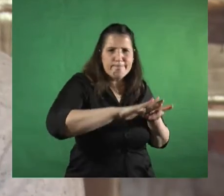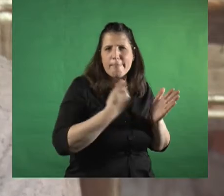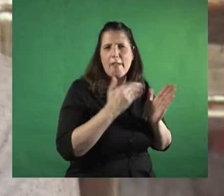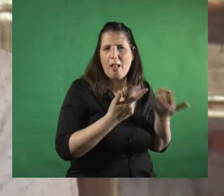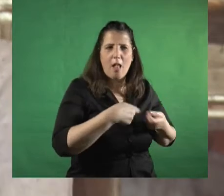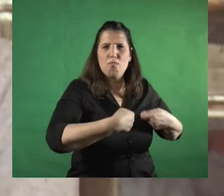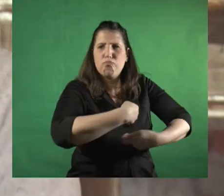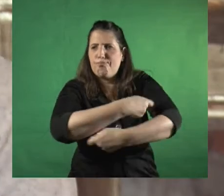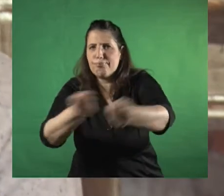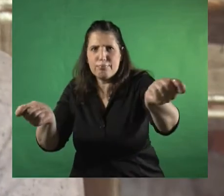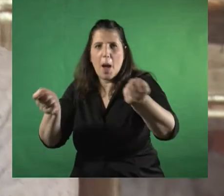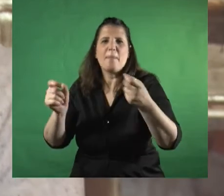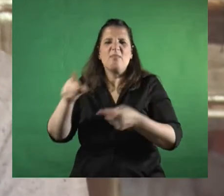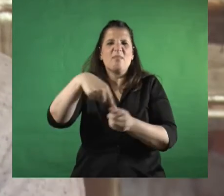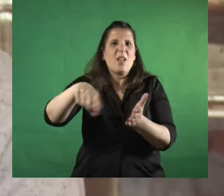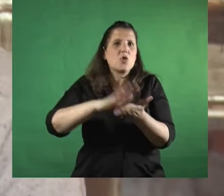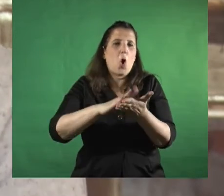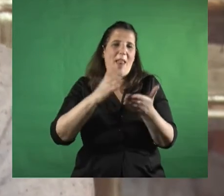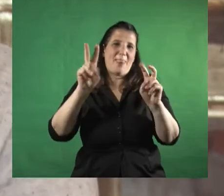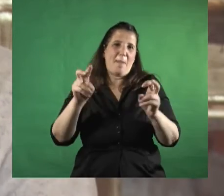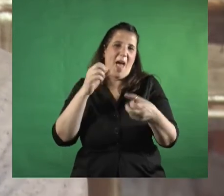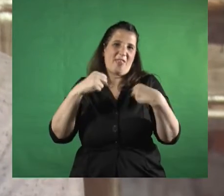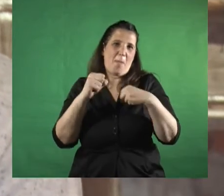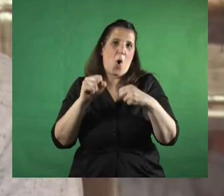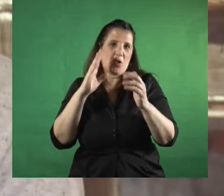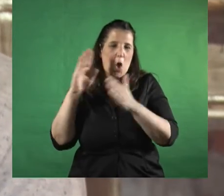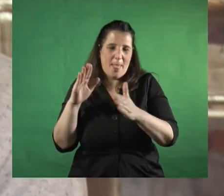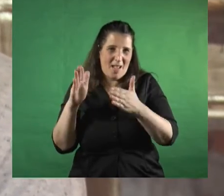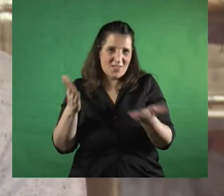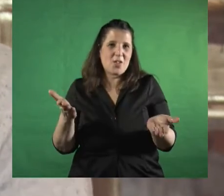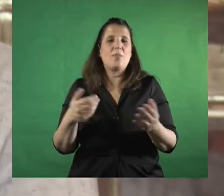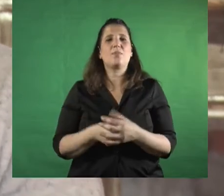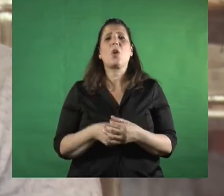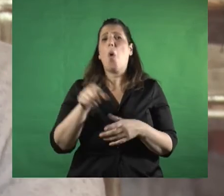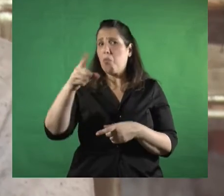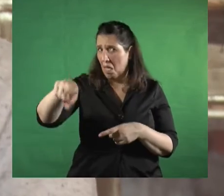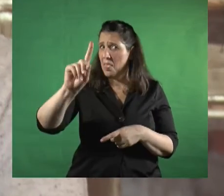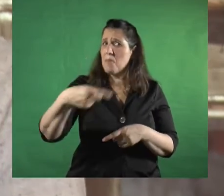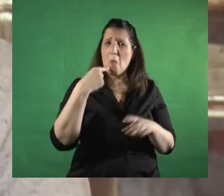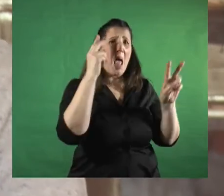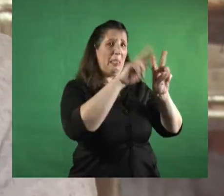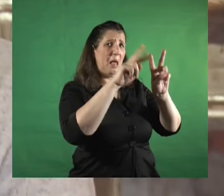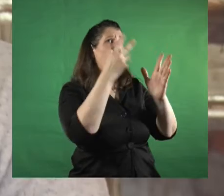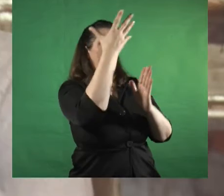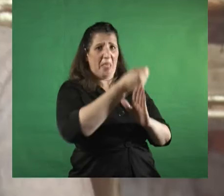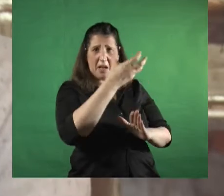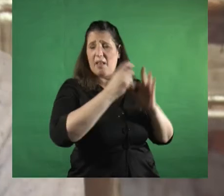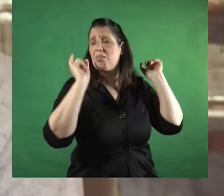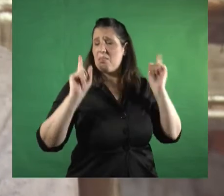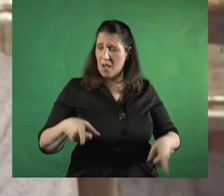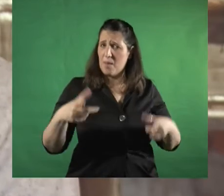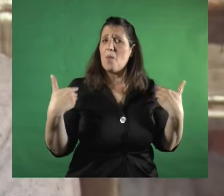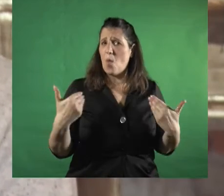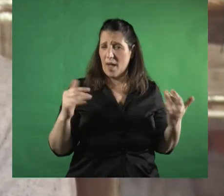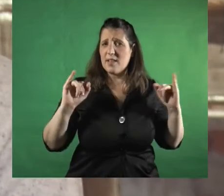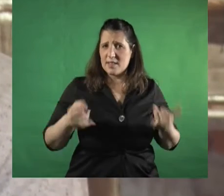sobre expresiones del deporte que también de hecho se puede descargar de la página por en guía por un deporte sin discriminación del inadi material de consulta que te da herramientas y recursos para poder